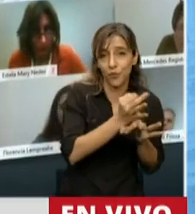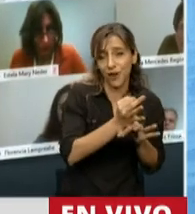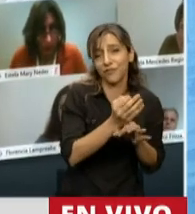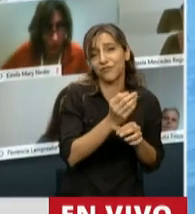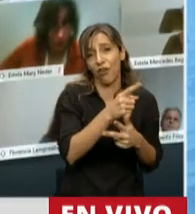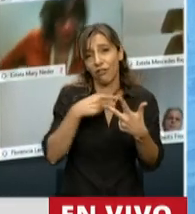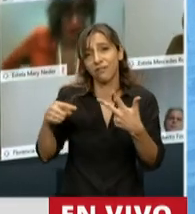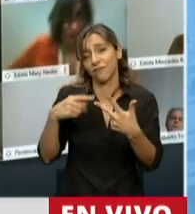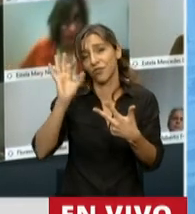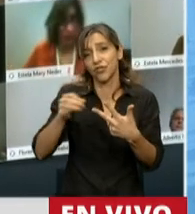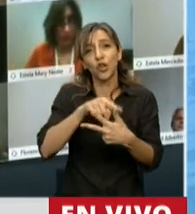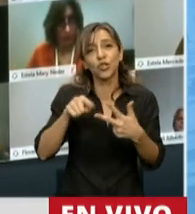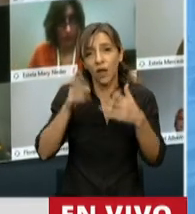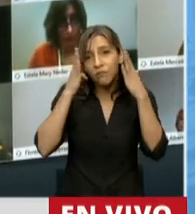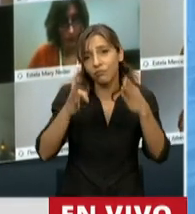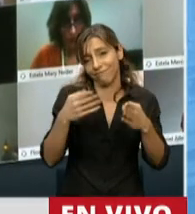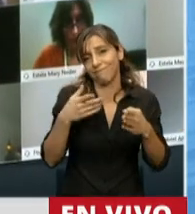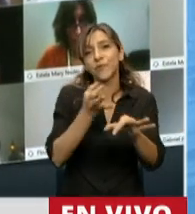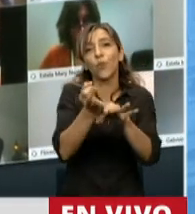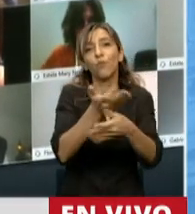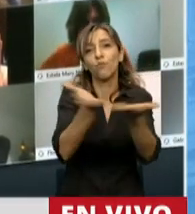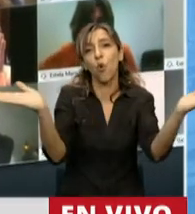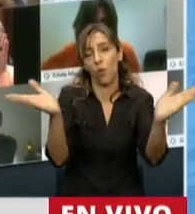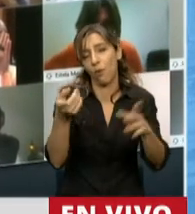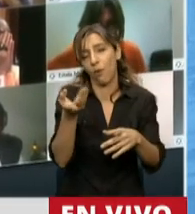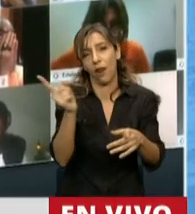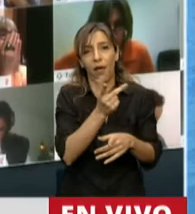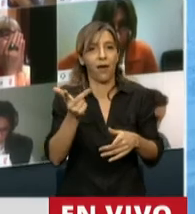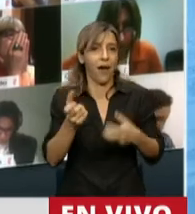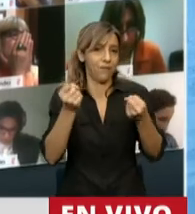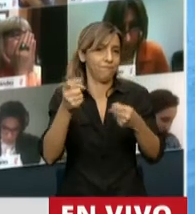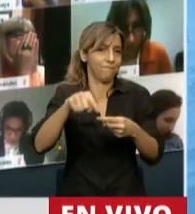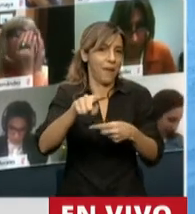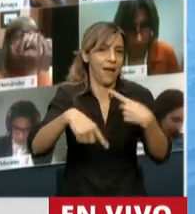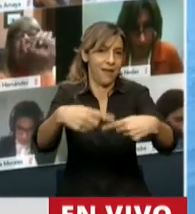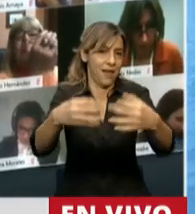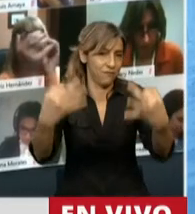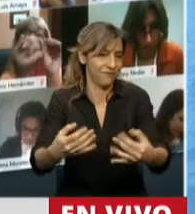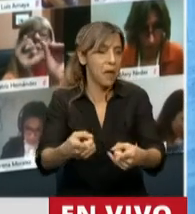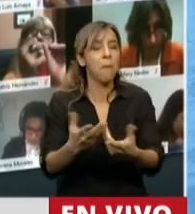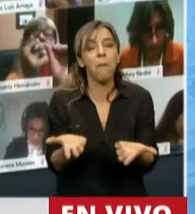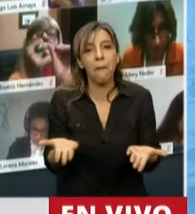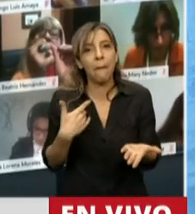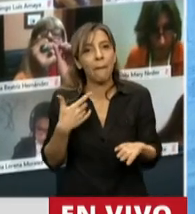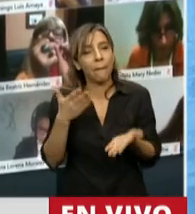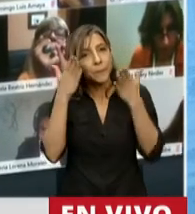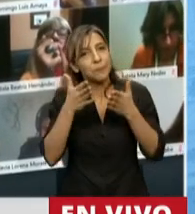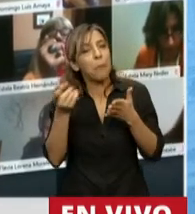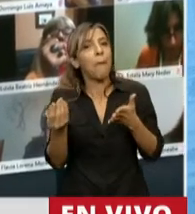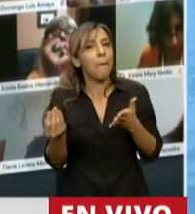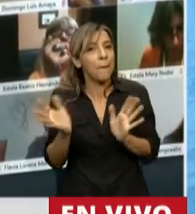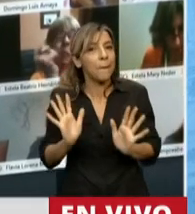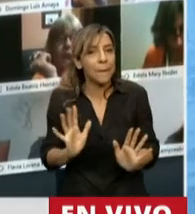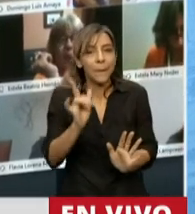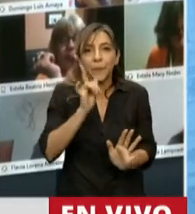consta porque los conozco y hablo seguido con ellos y me parece que no podemos dejar